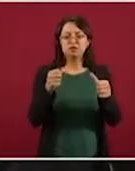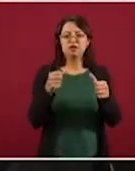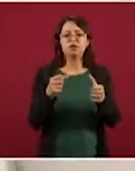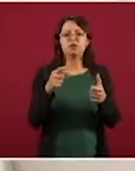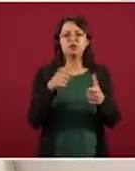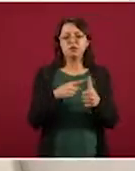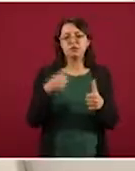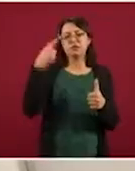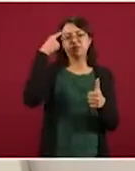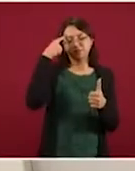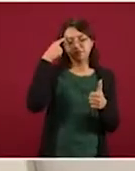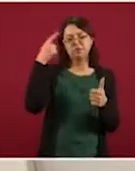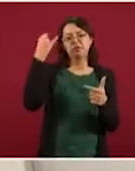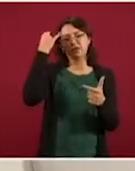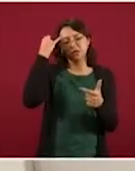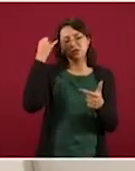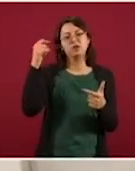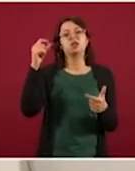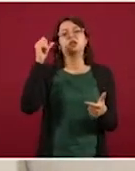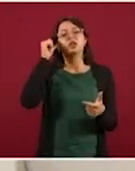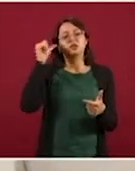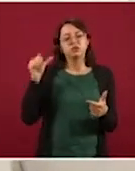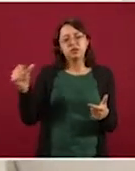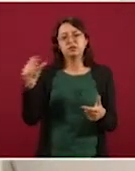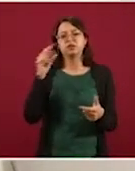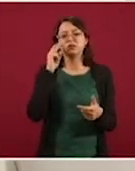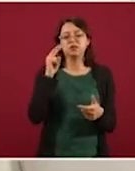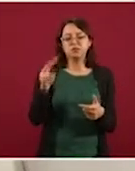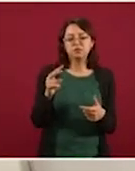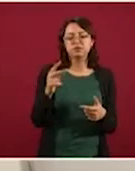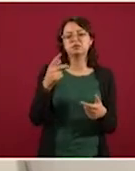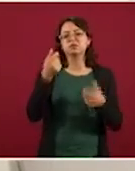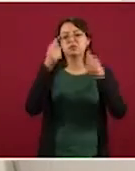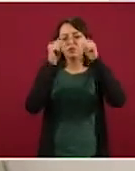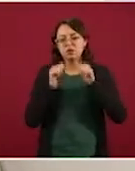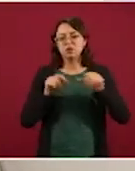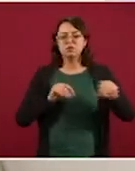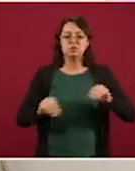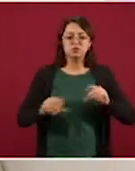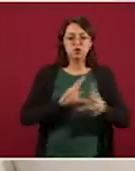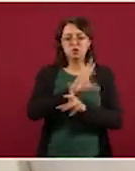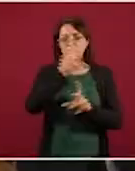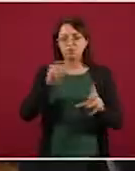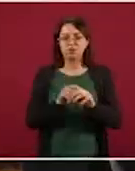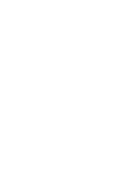mental, intelectual, auditiva, visual, motriz, en términos generales.